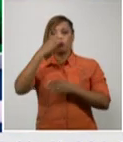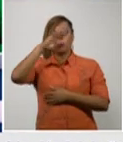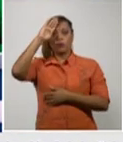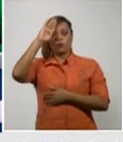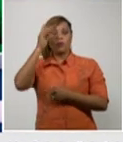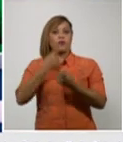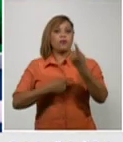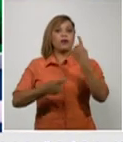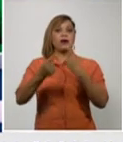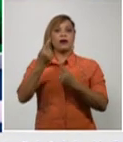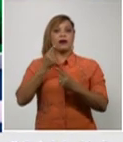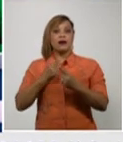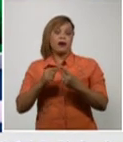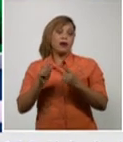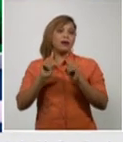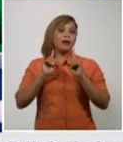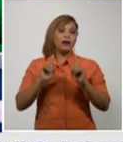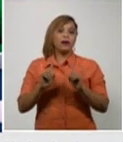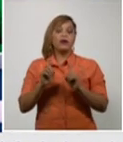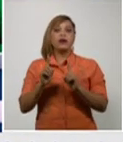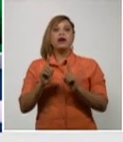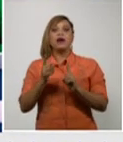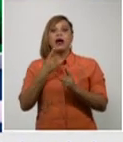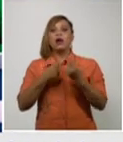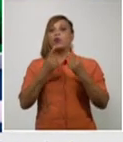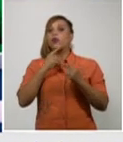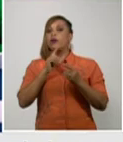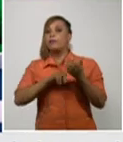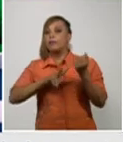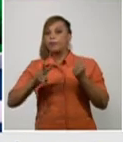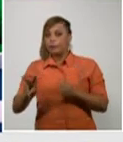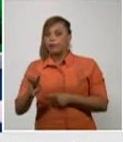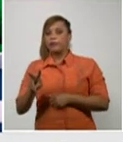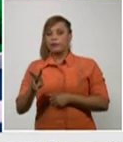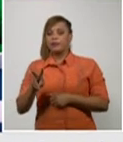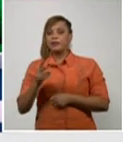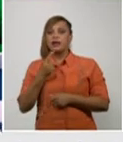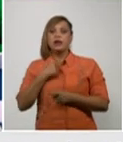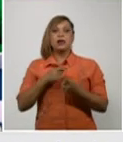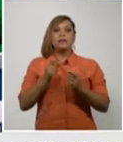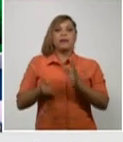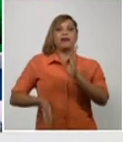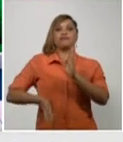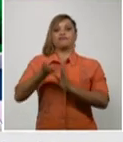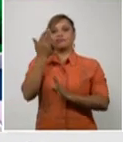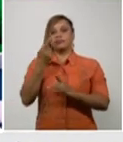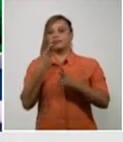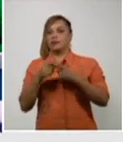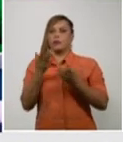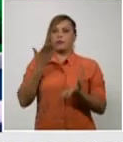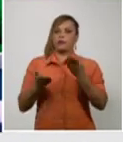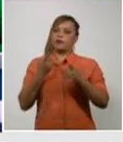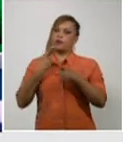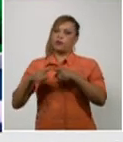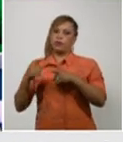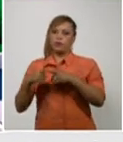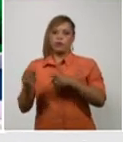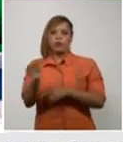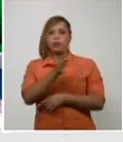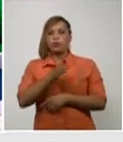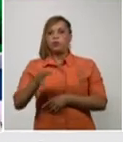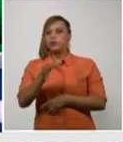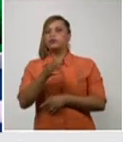hay provincias que son las que tienen una más elevada transmisión igual que el municipio que son los que tienen